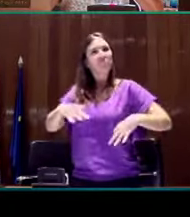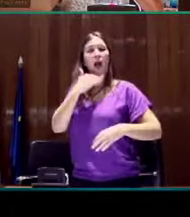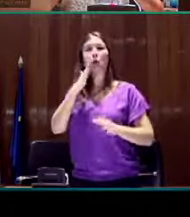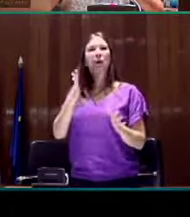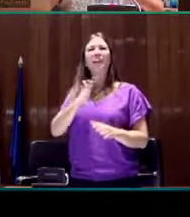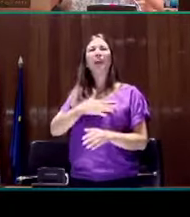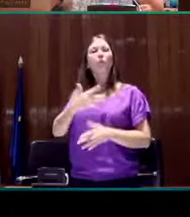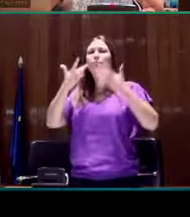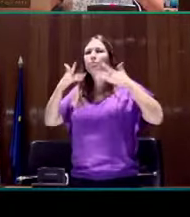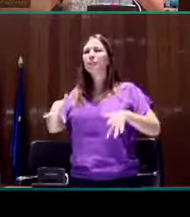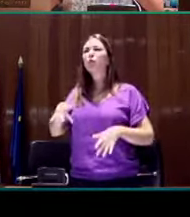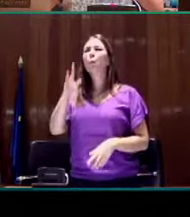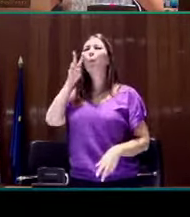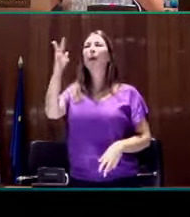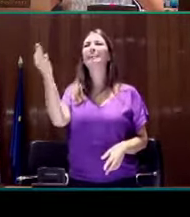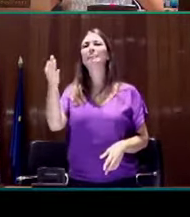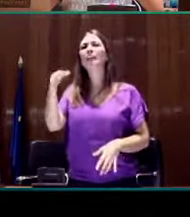cómo veían y qué comprendían.